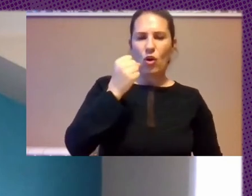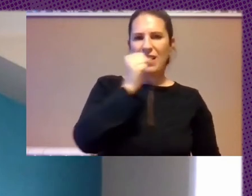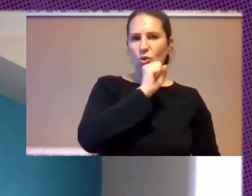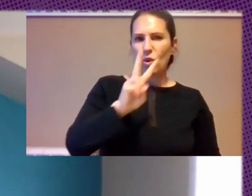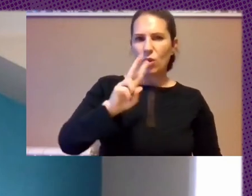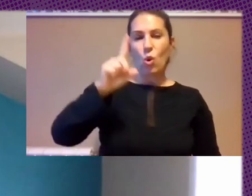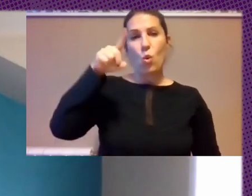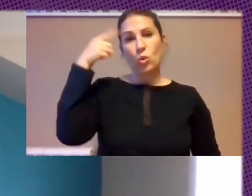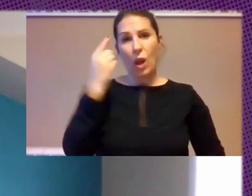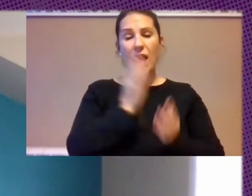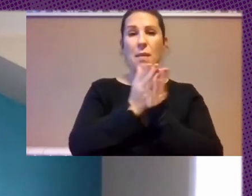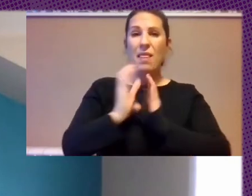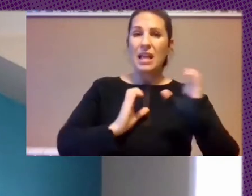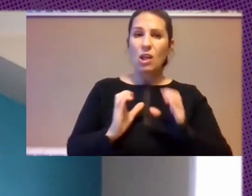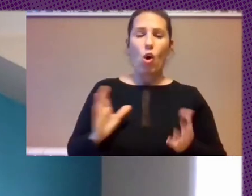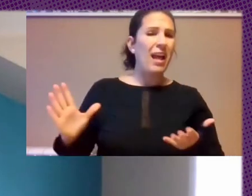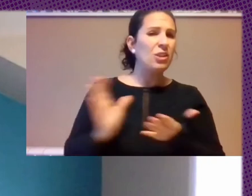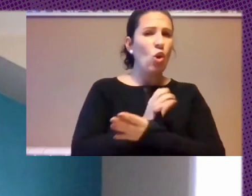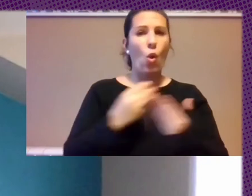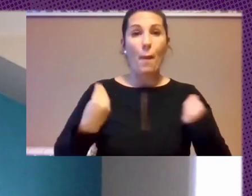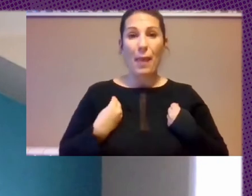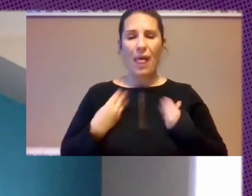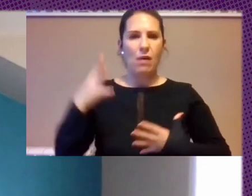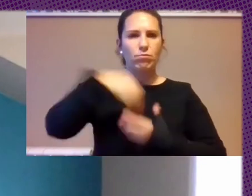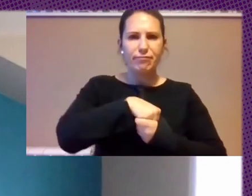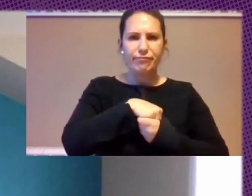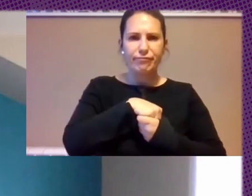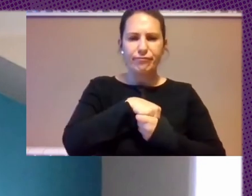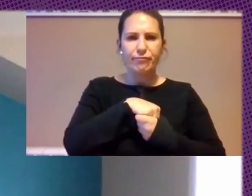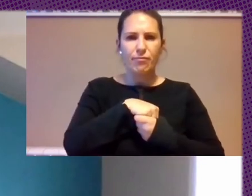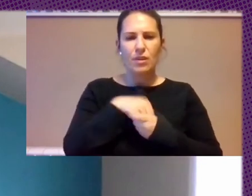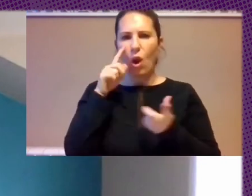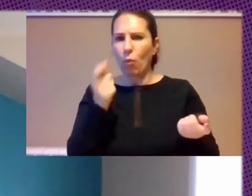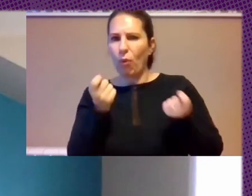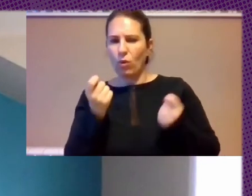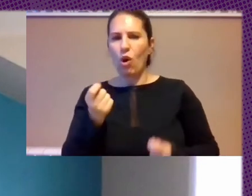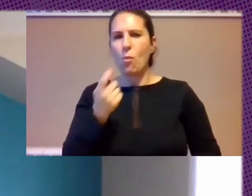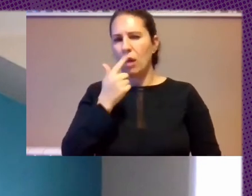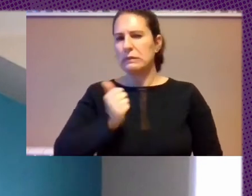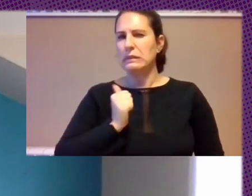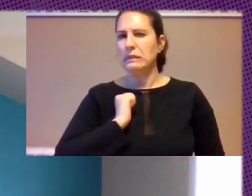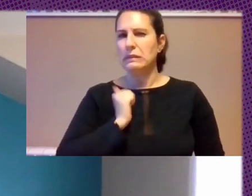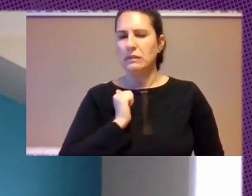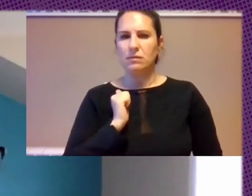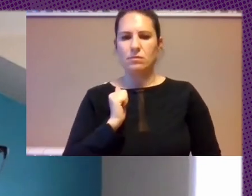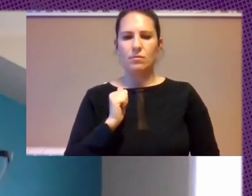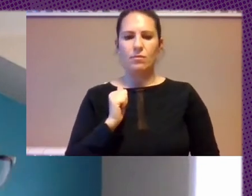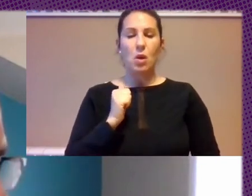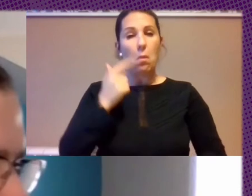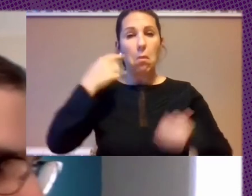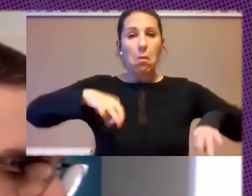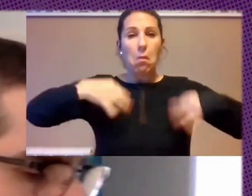Mediático También En Todos Los Espectos De Sus Vidas No Hay Esa Conciencia De Explotación Hay Como Un Pragmatismo Y